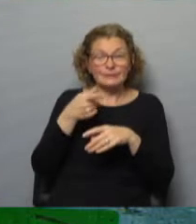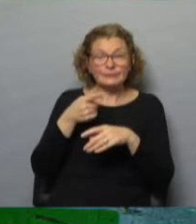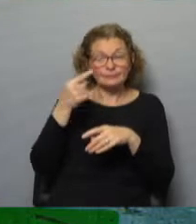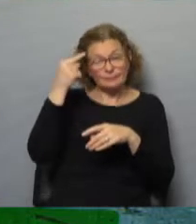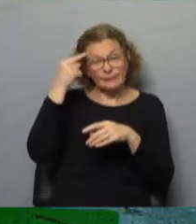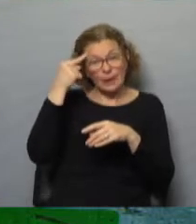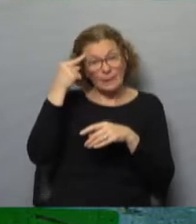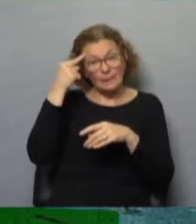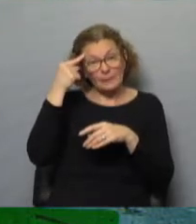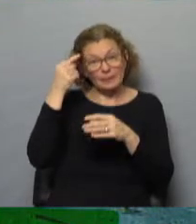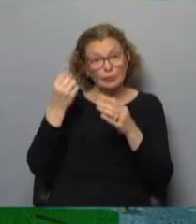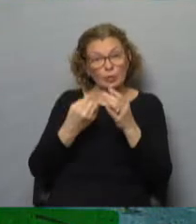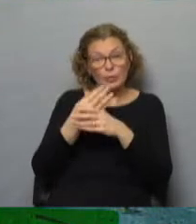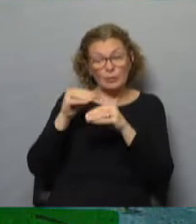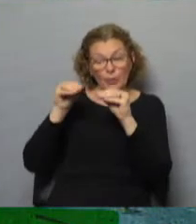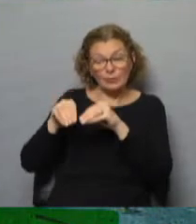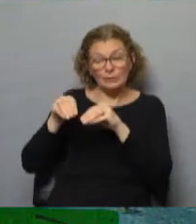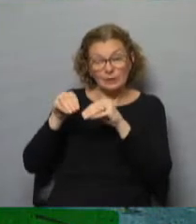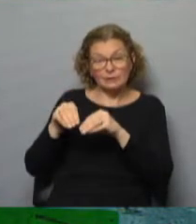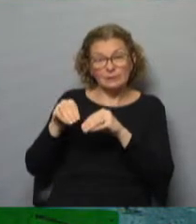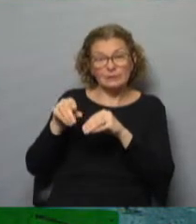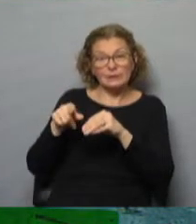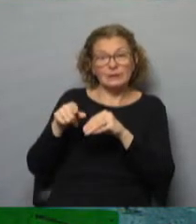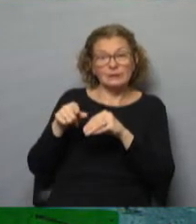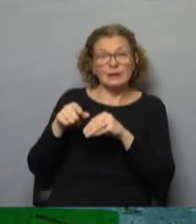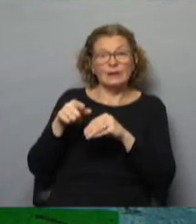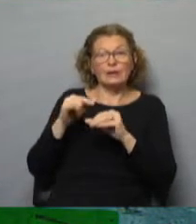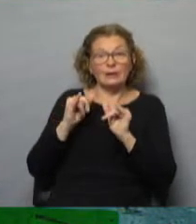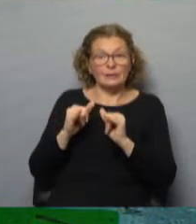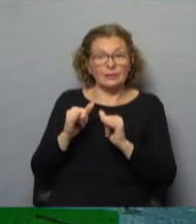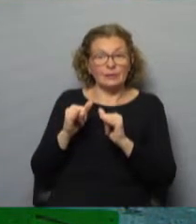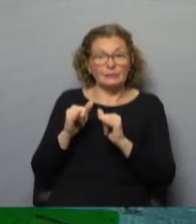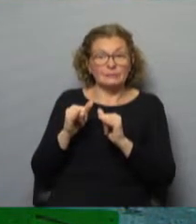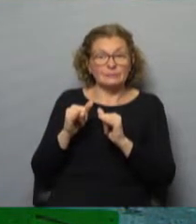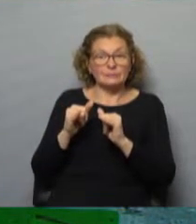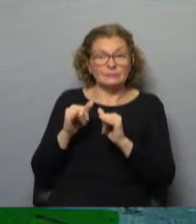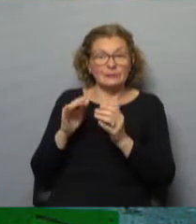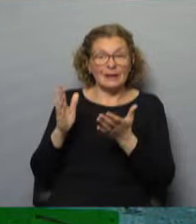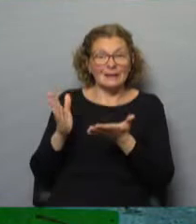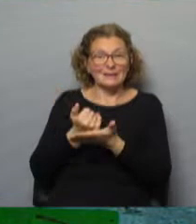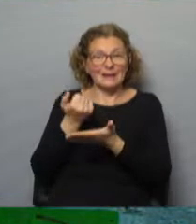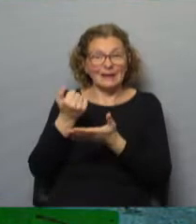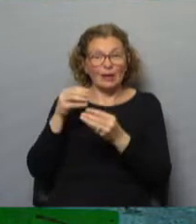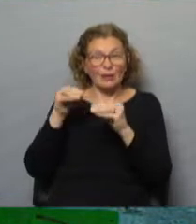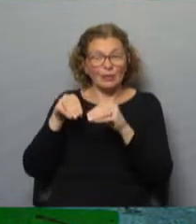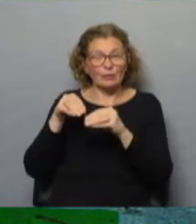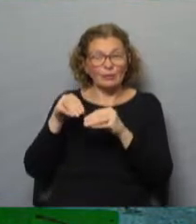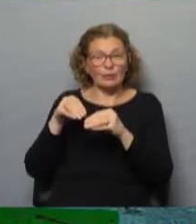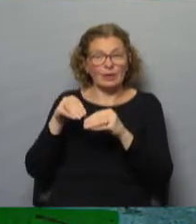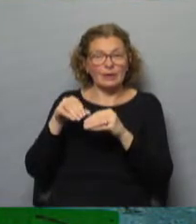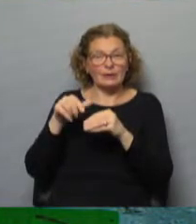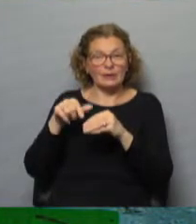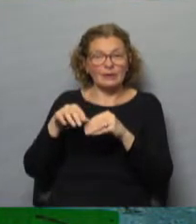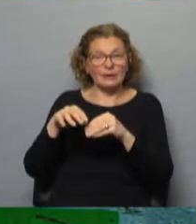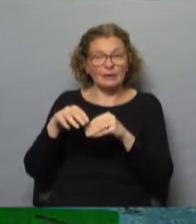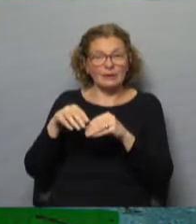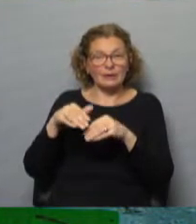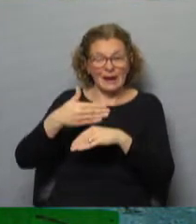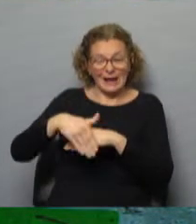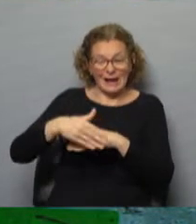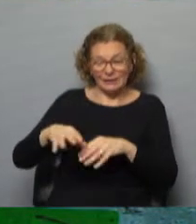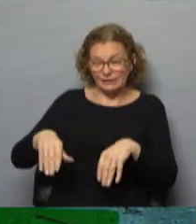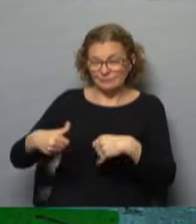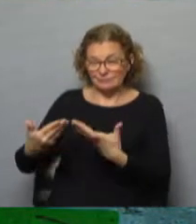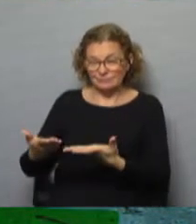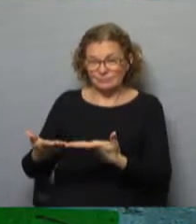pensando en nuevos contenedores que puedan evitar esto es que se retire la basura de dentro del contenedor y quede en la calle. Esto